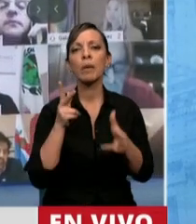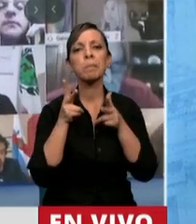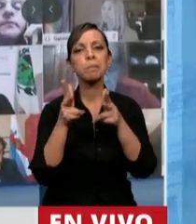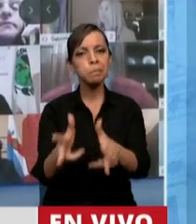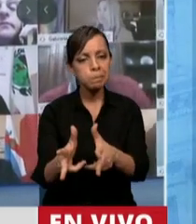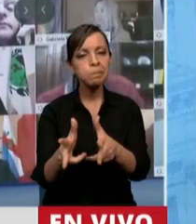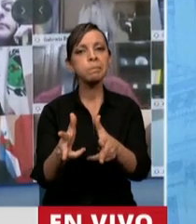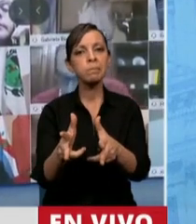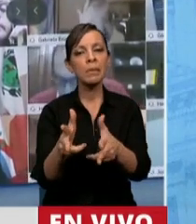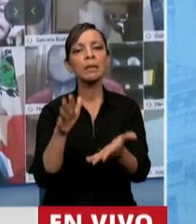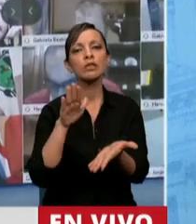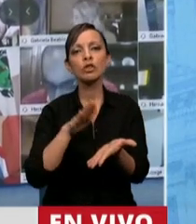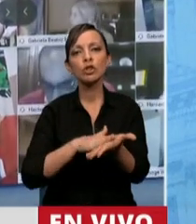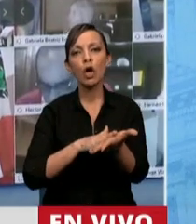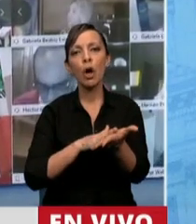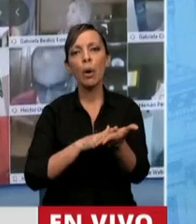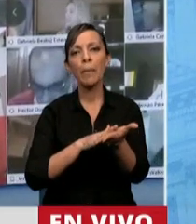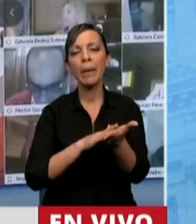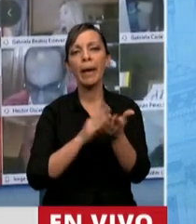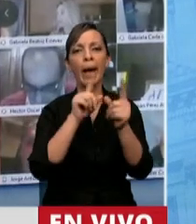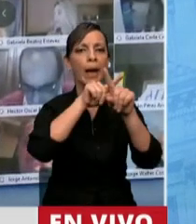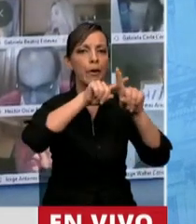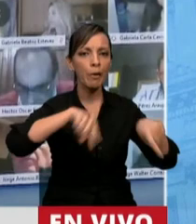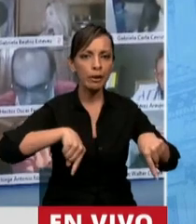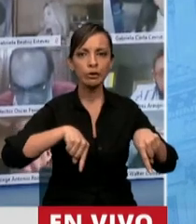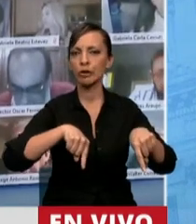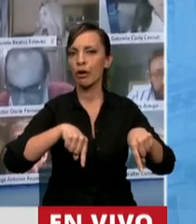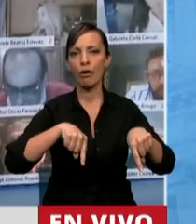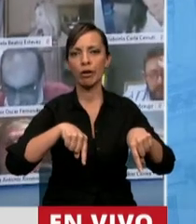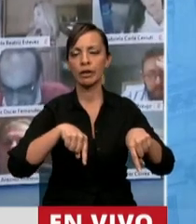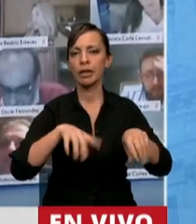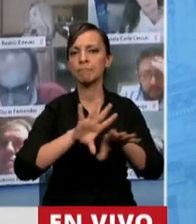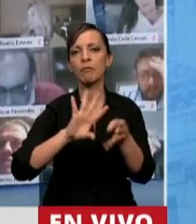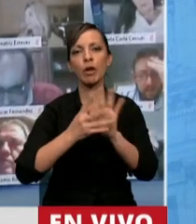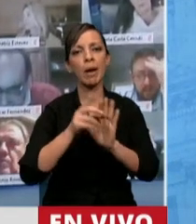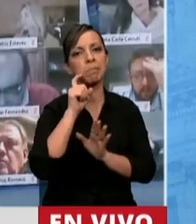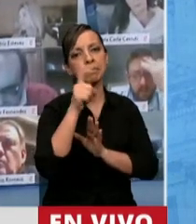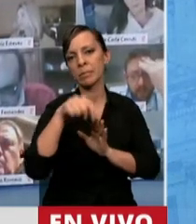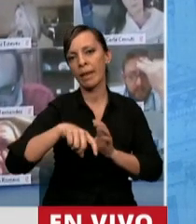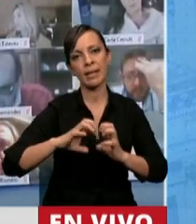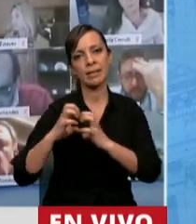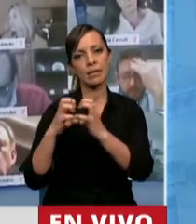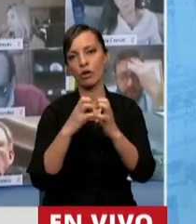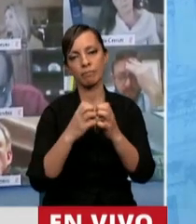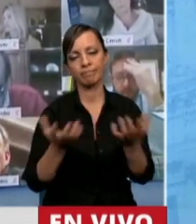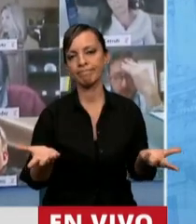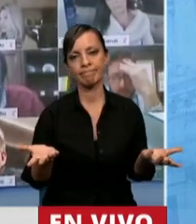de la impugnación y la invalidez de esta sesión, atento a que se encuentra